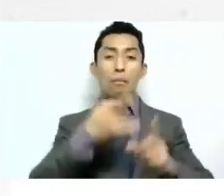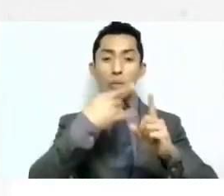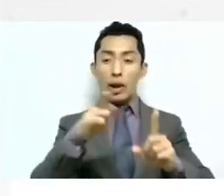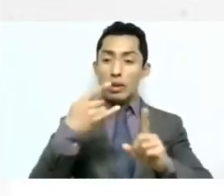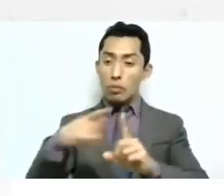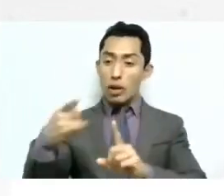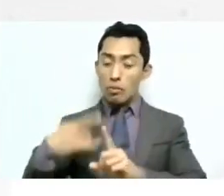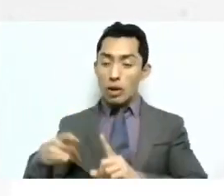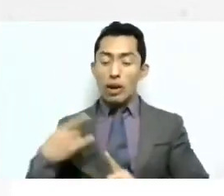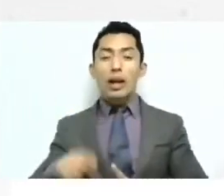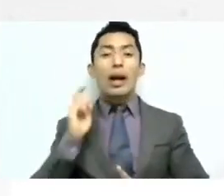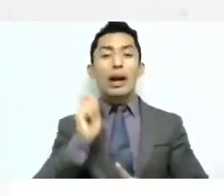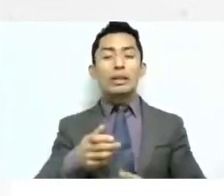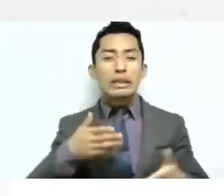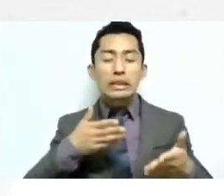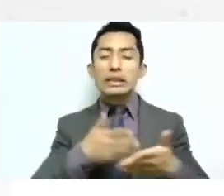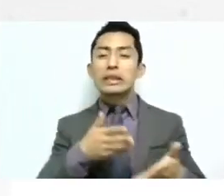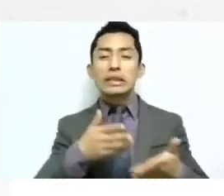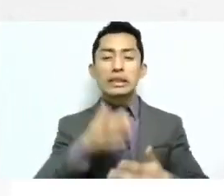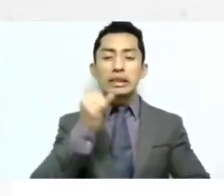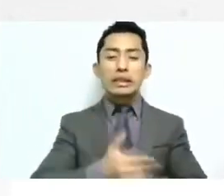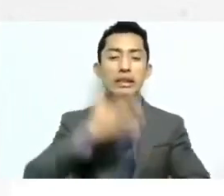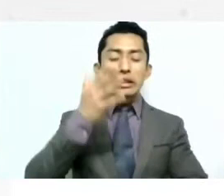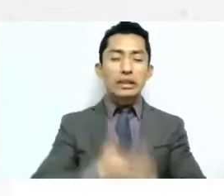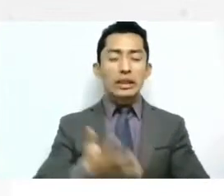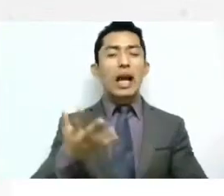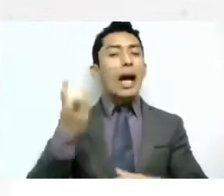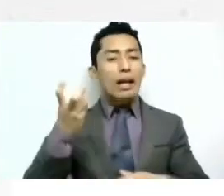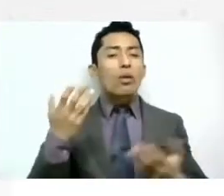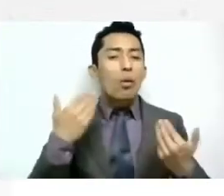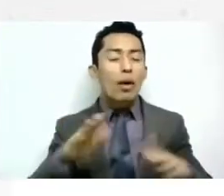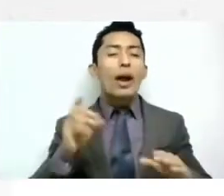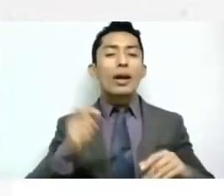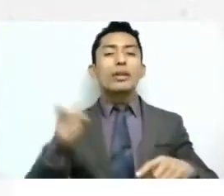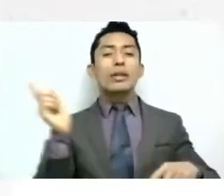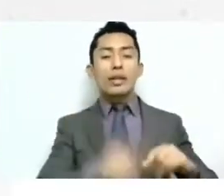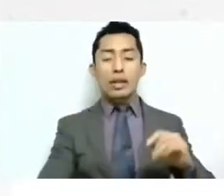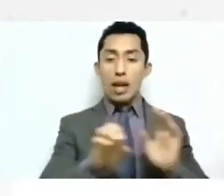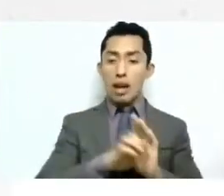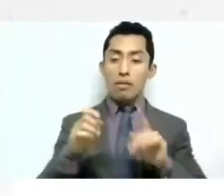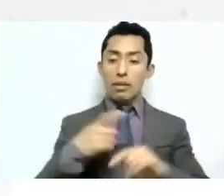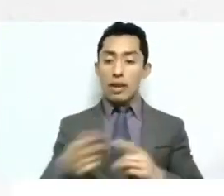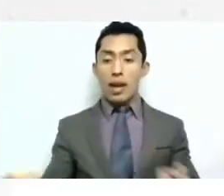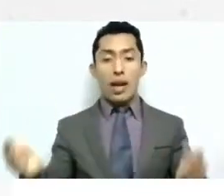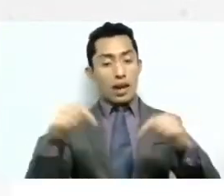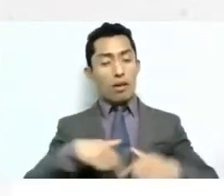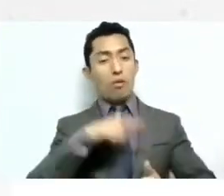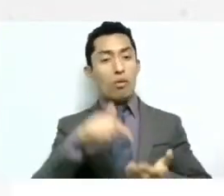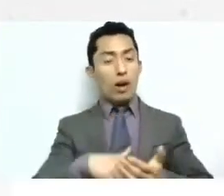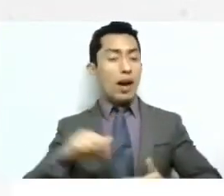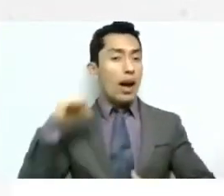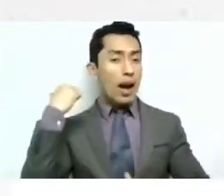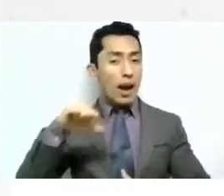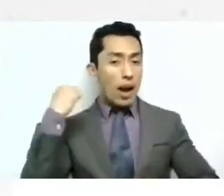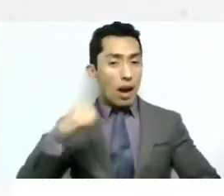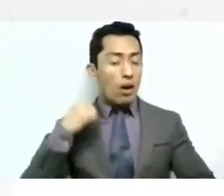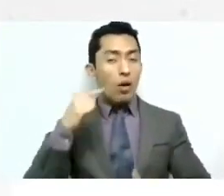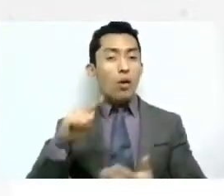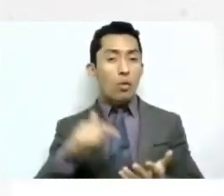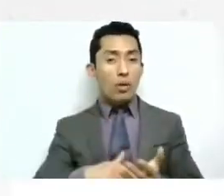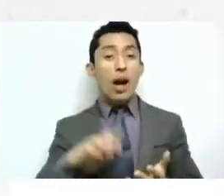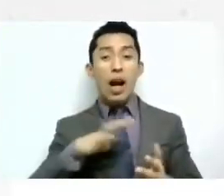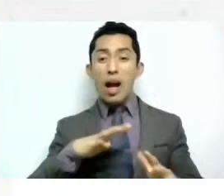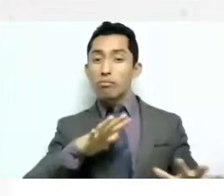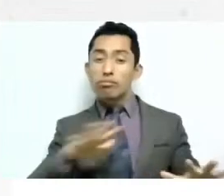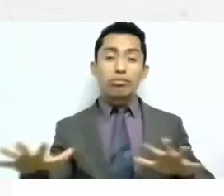obstruidas y que eso se hubiera prevenido en Acapulco aquí en Acapulco que es una zona sísmica no